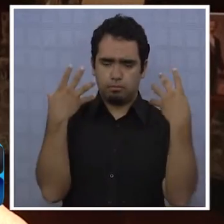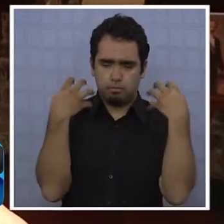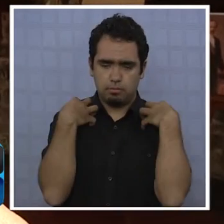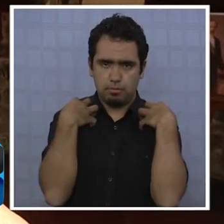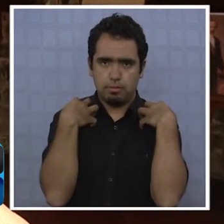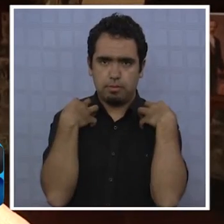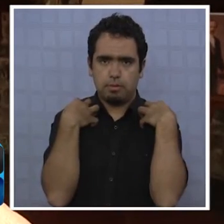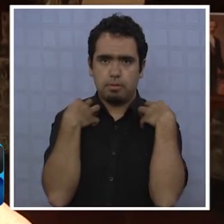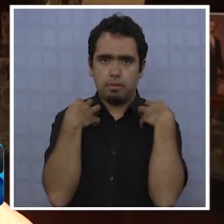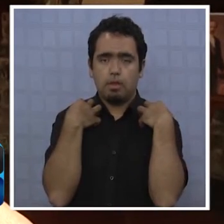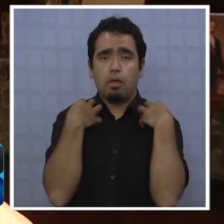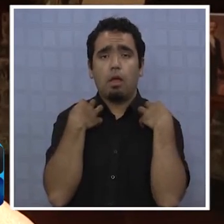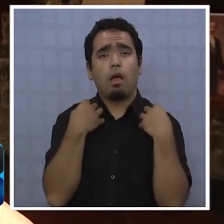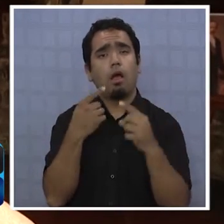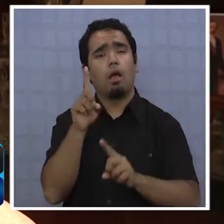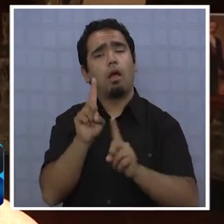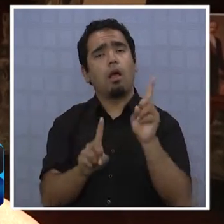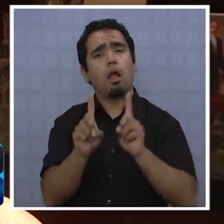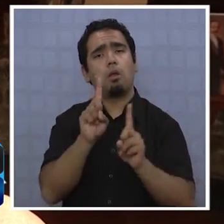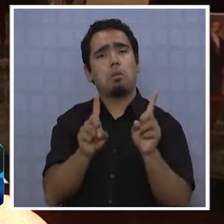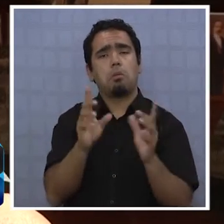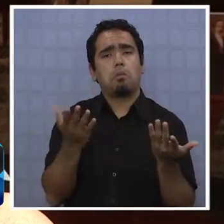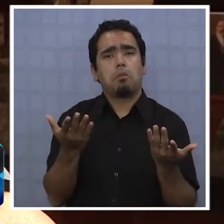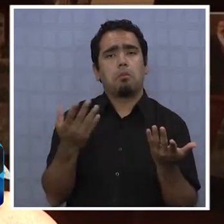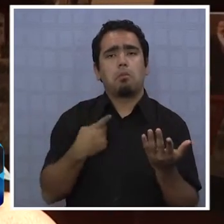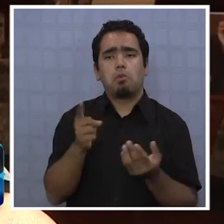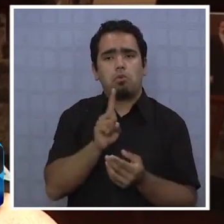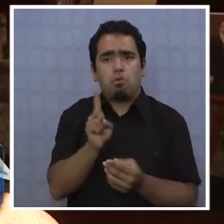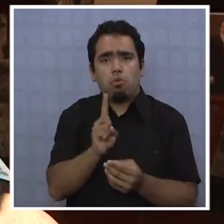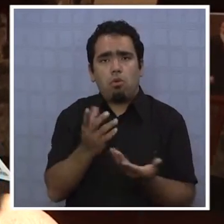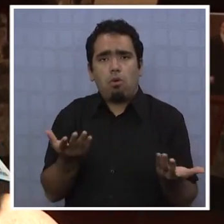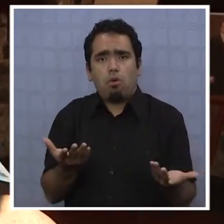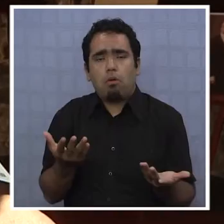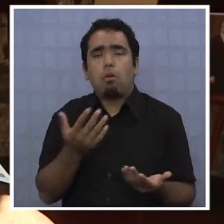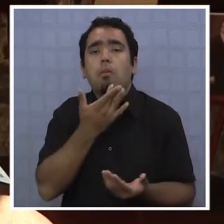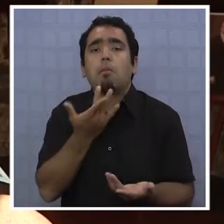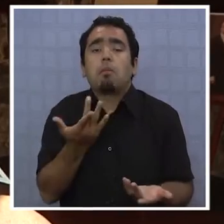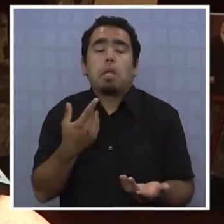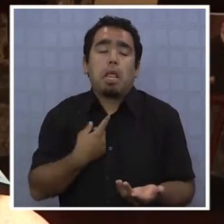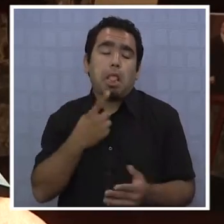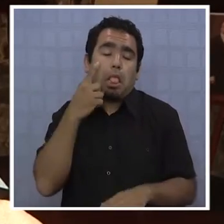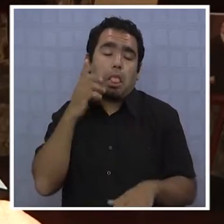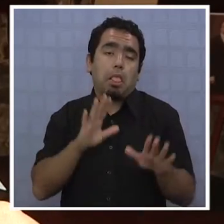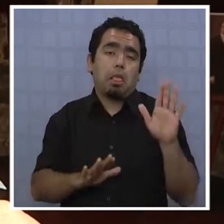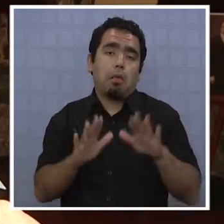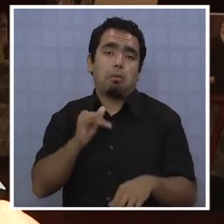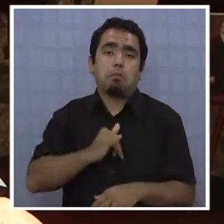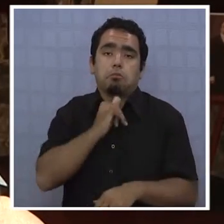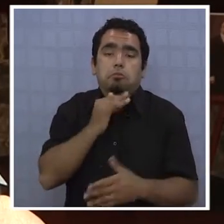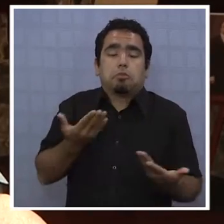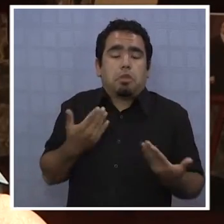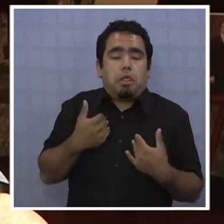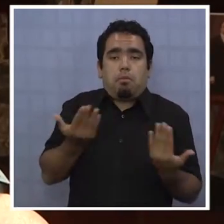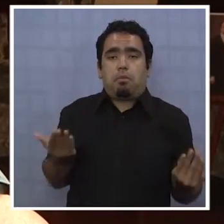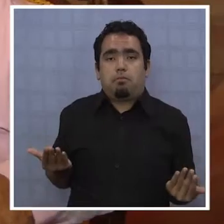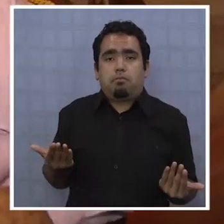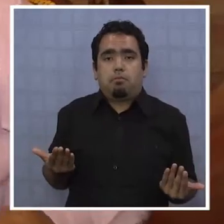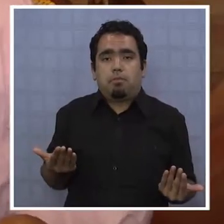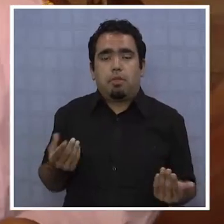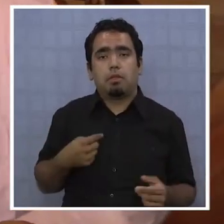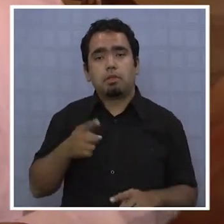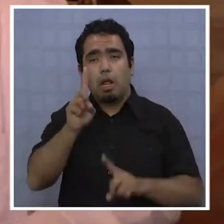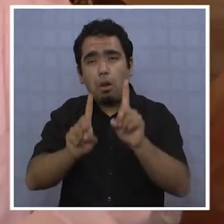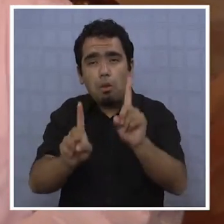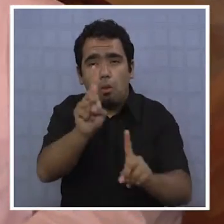además muy responsable. Y si hay algo que no sucede es porque razón es más allá de mí.